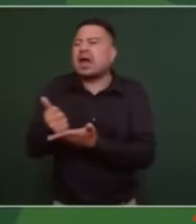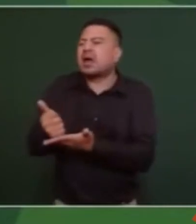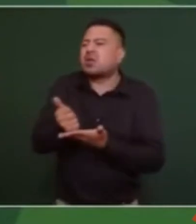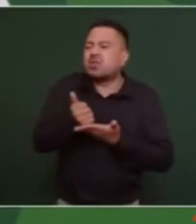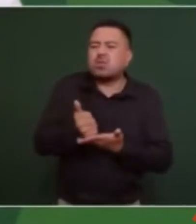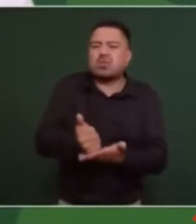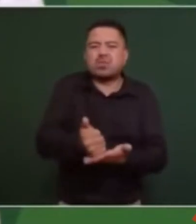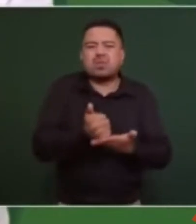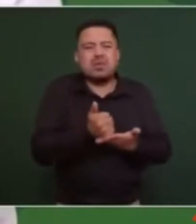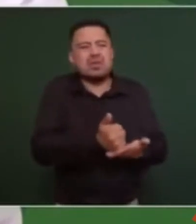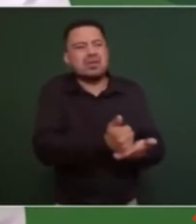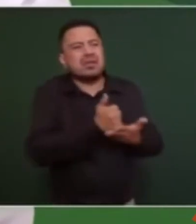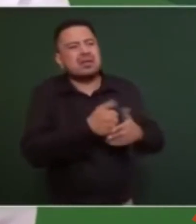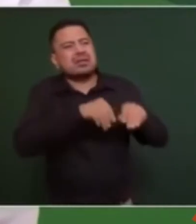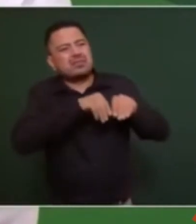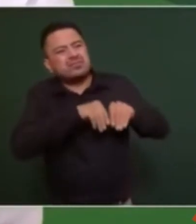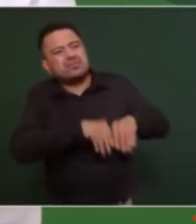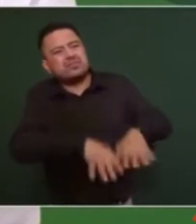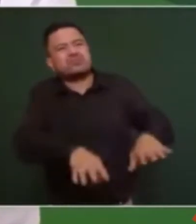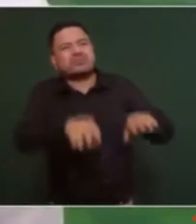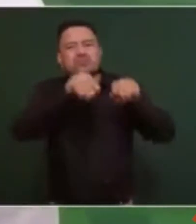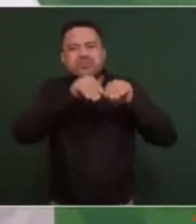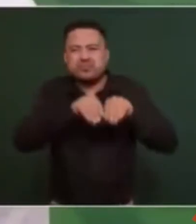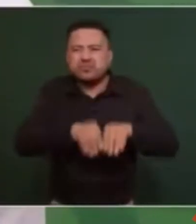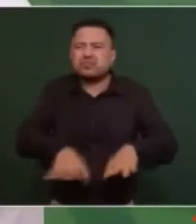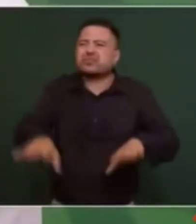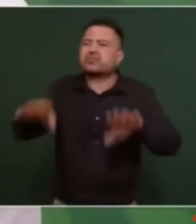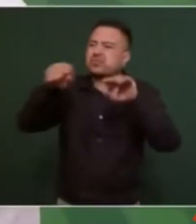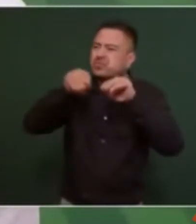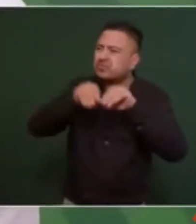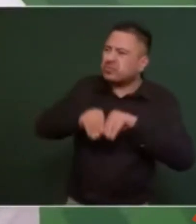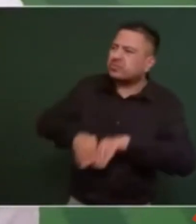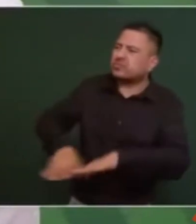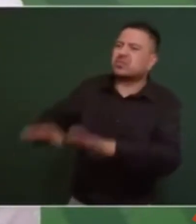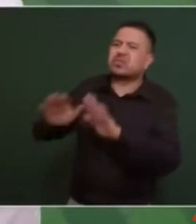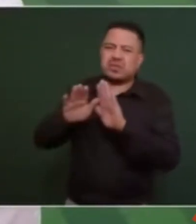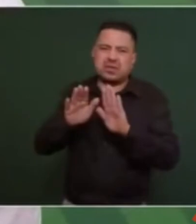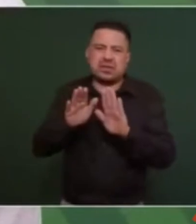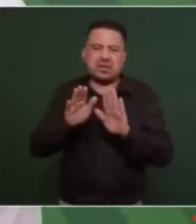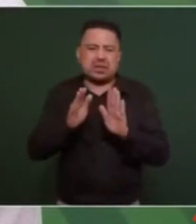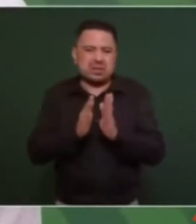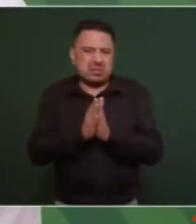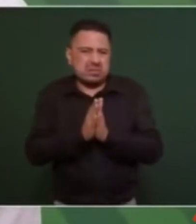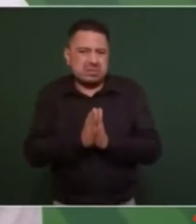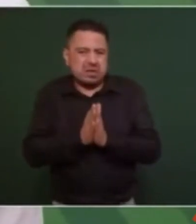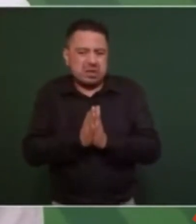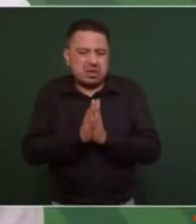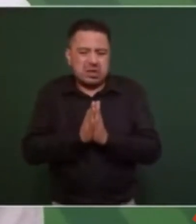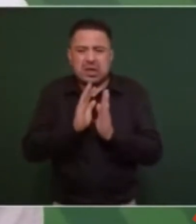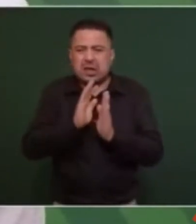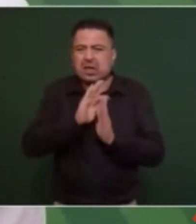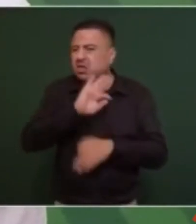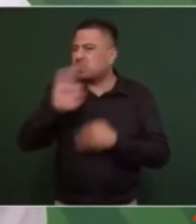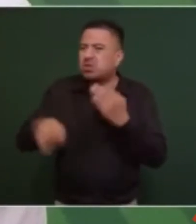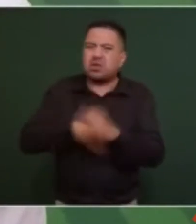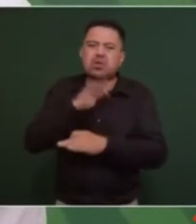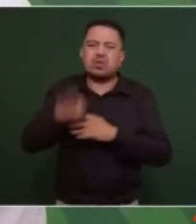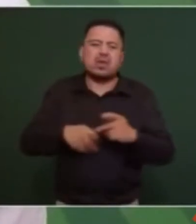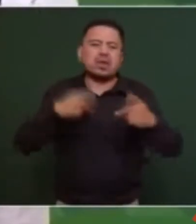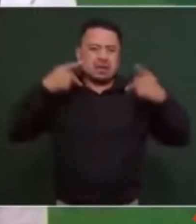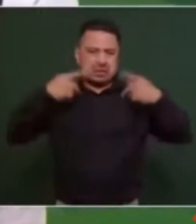a difundir esta eh información a toda la gente